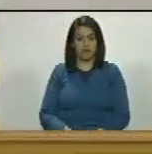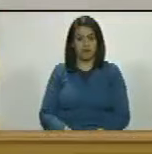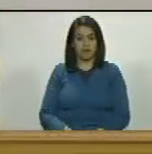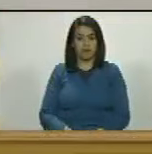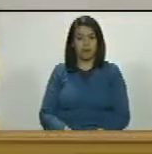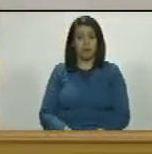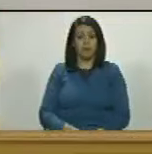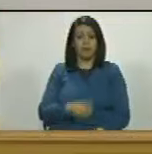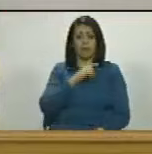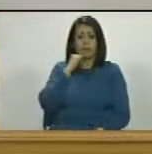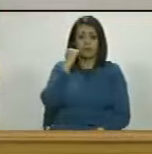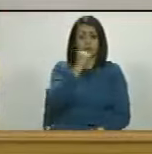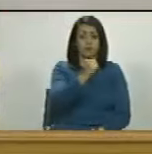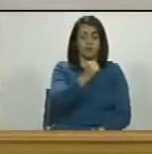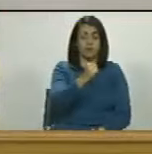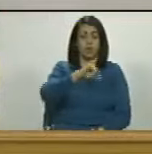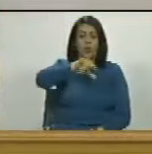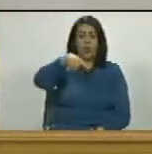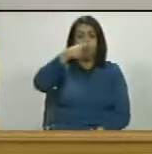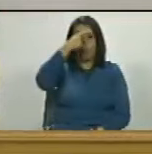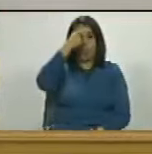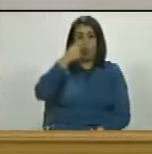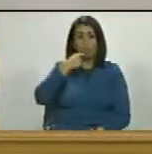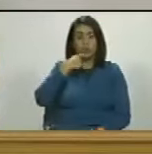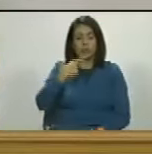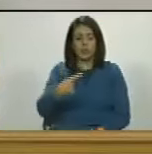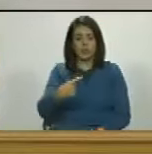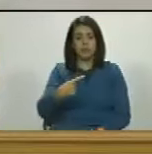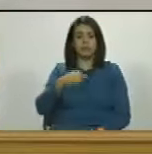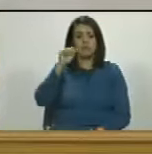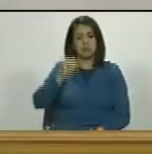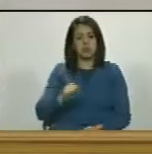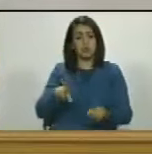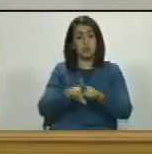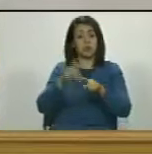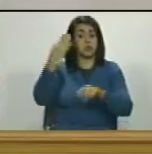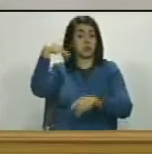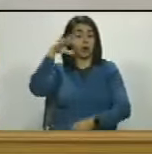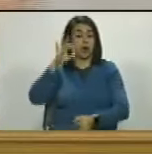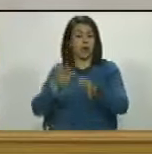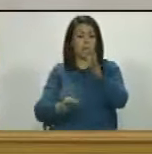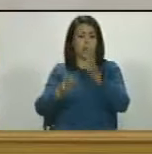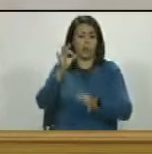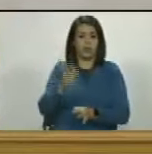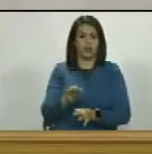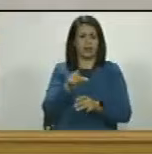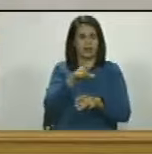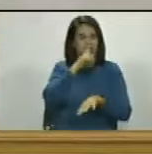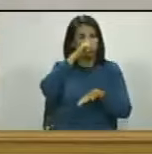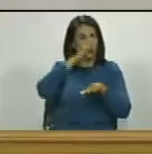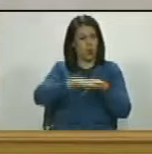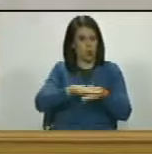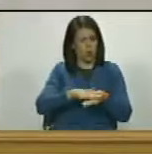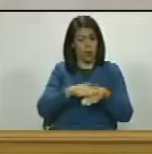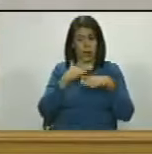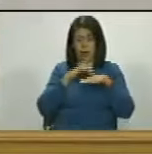el asesino de Julio Borges levantó la voz para decir siendo como es supuestamente abogado que eso es un delito